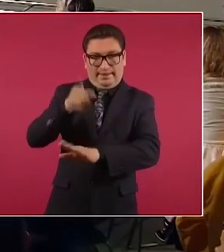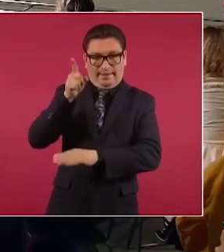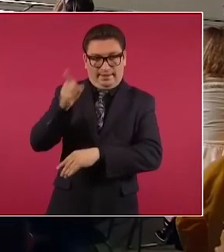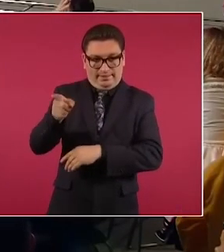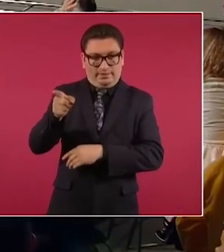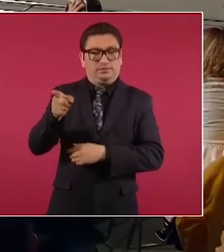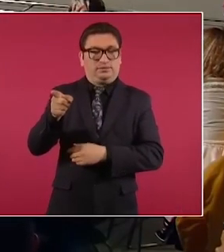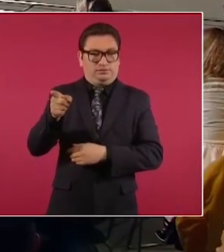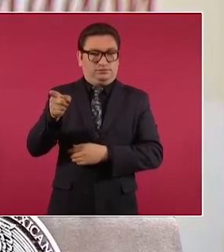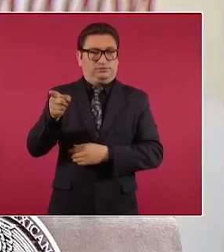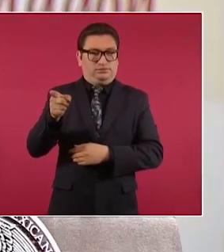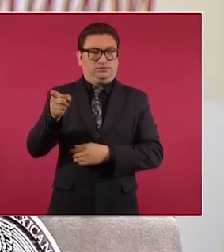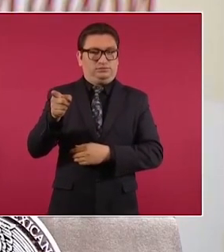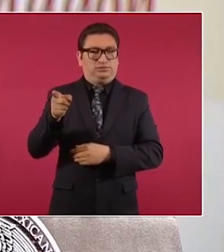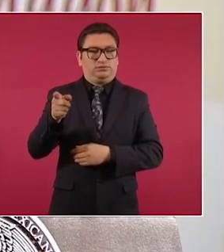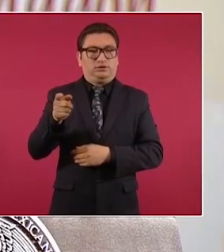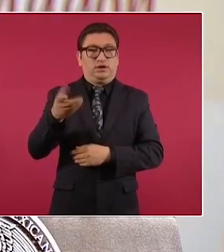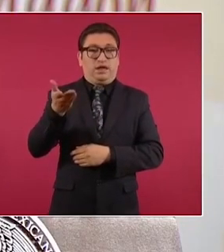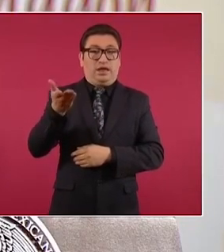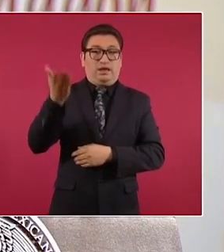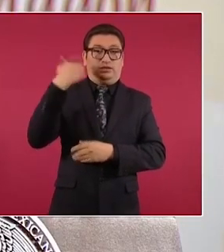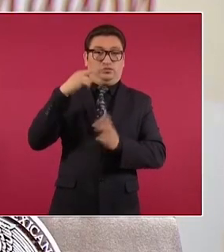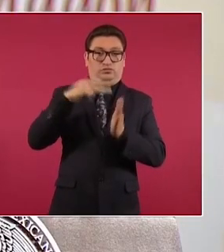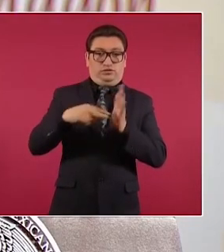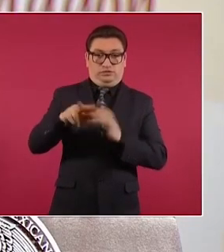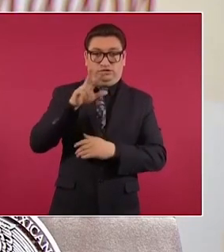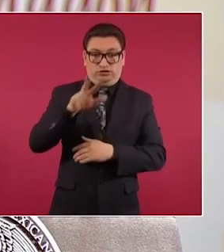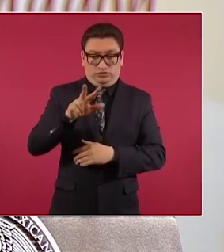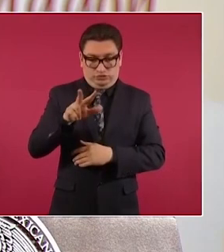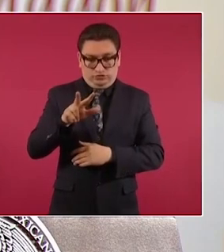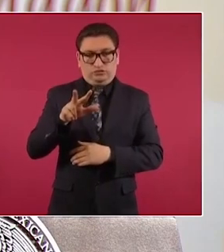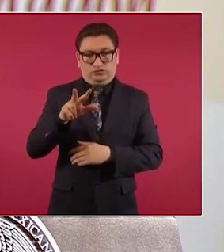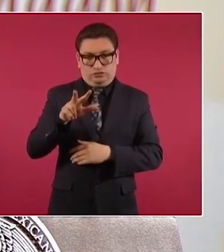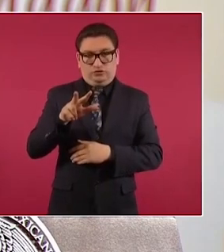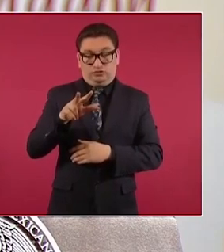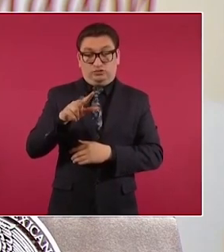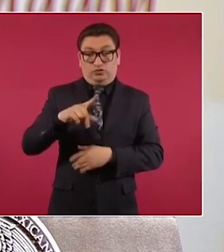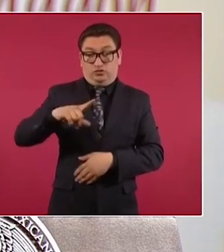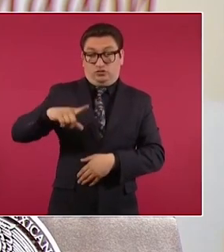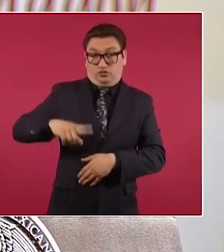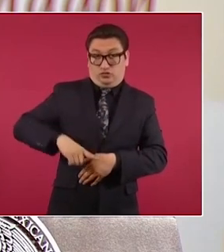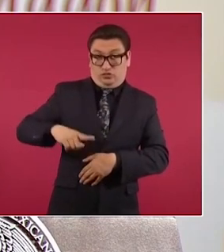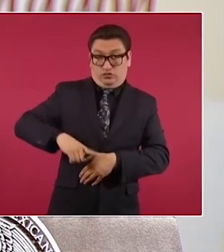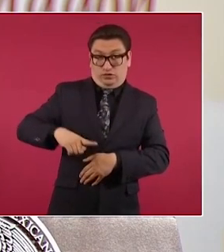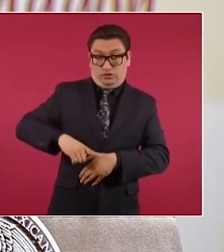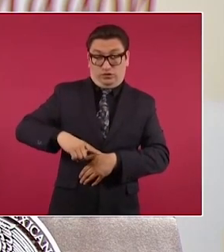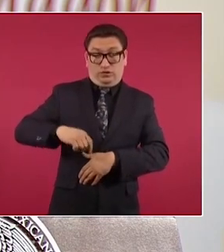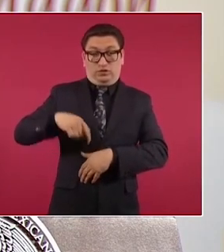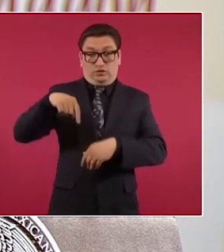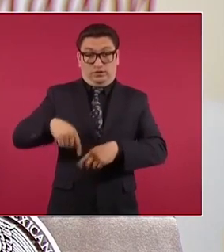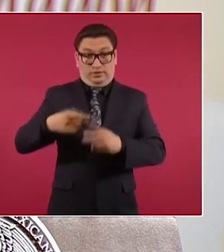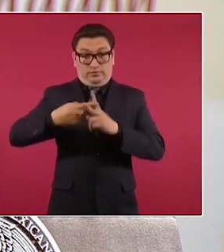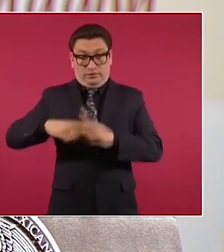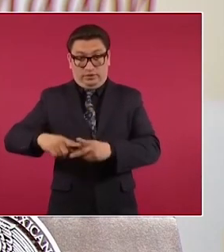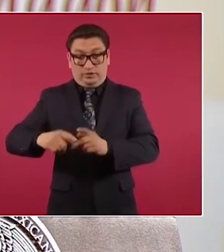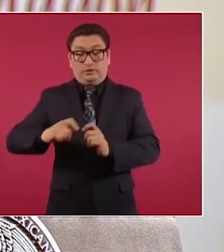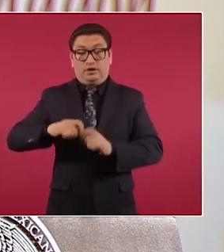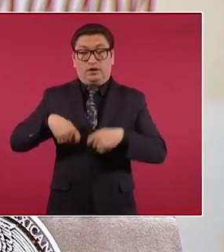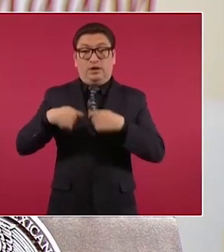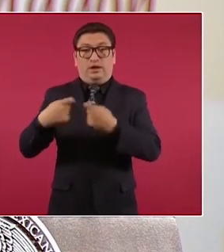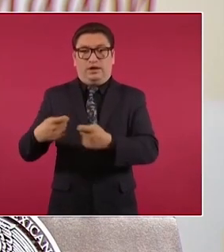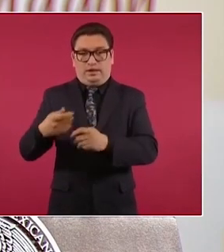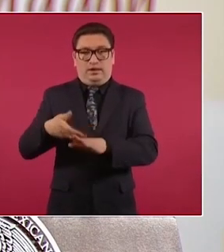son de 2018 previo al inicio de este gobierno que son diferentes pesquisas que se